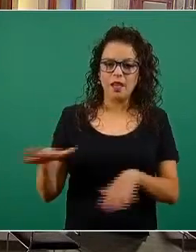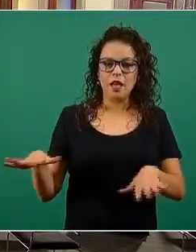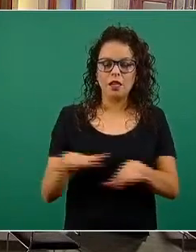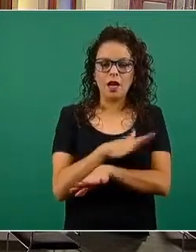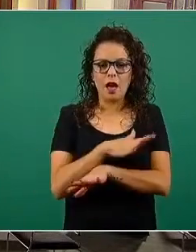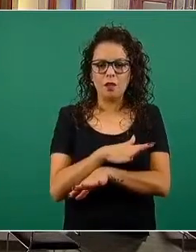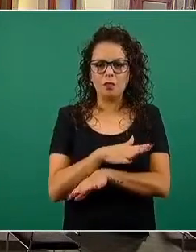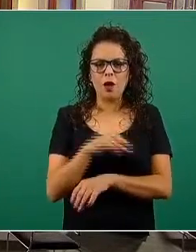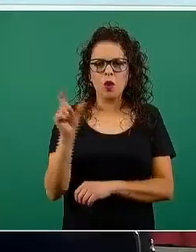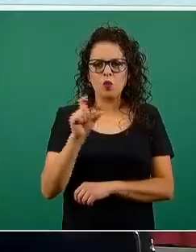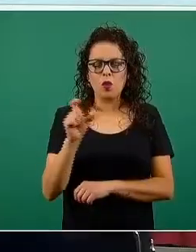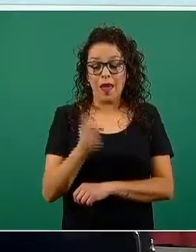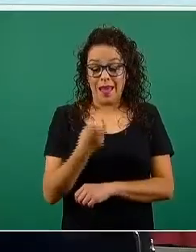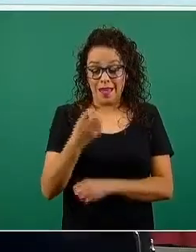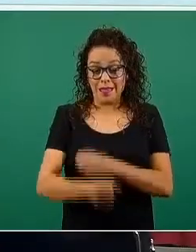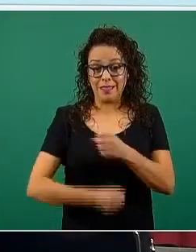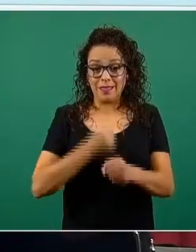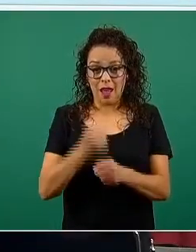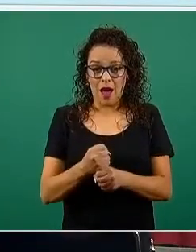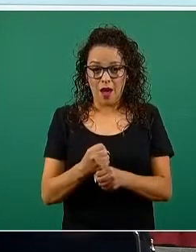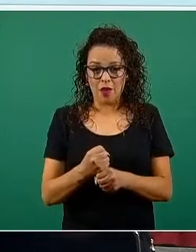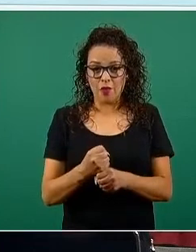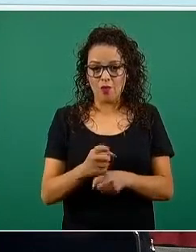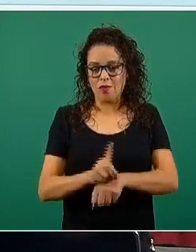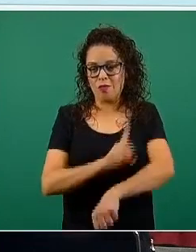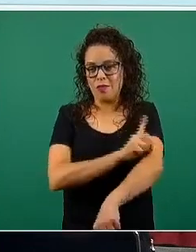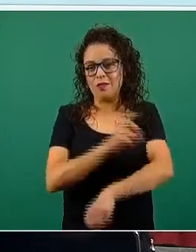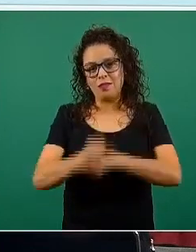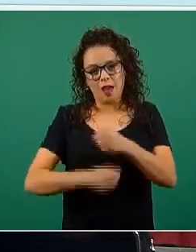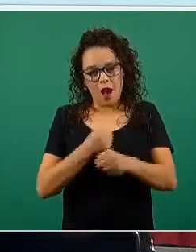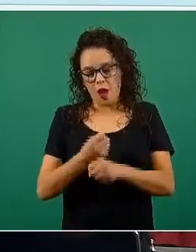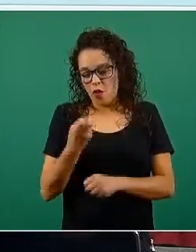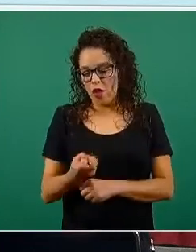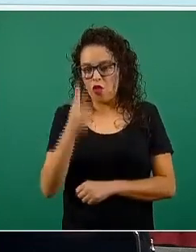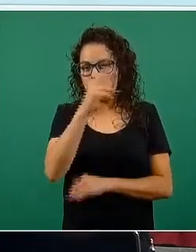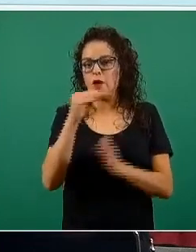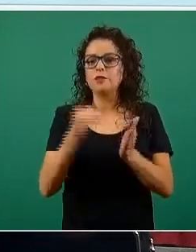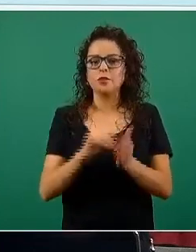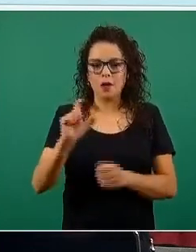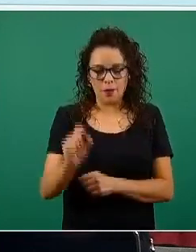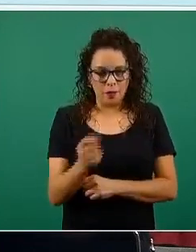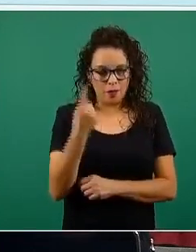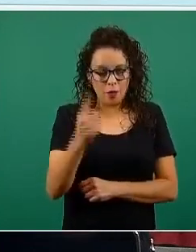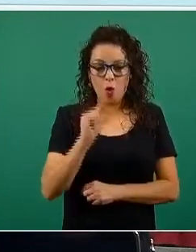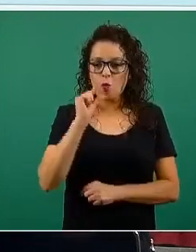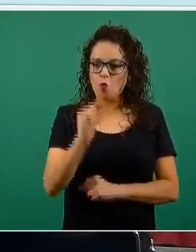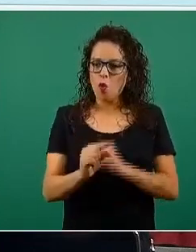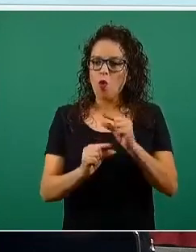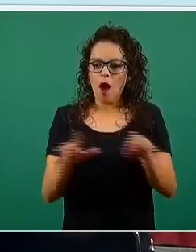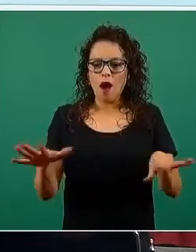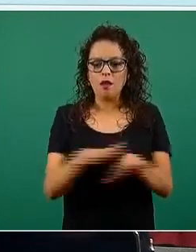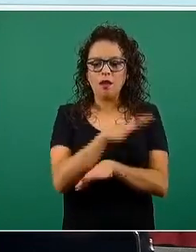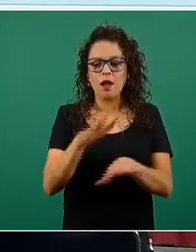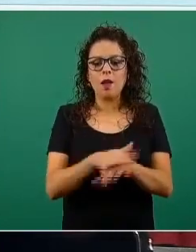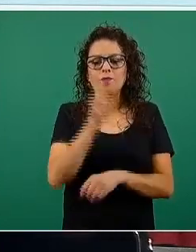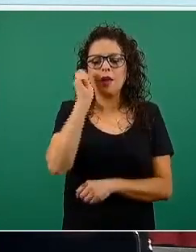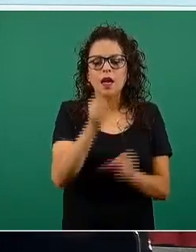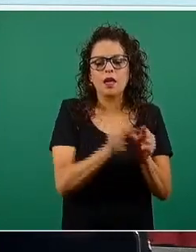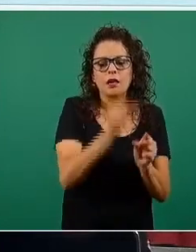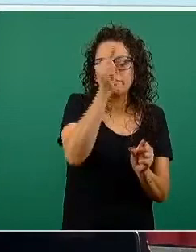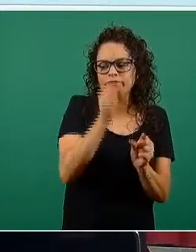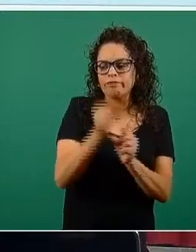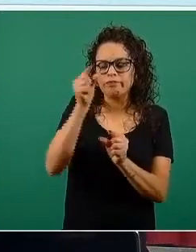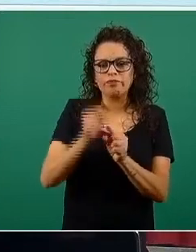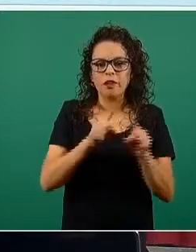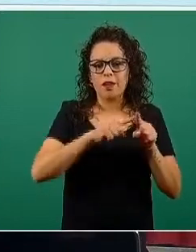este año, desde el 2021, hemos cambiado un poco las gráficas desde que